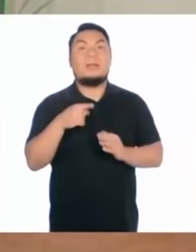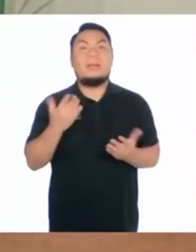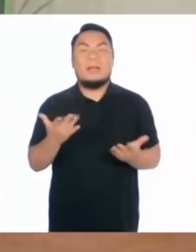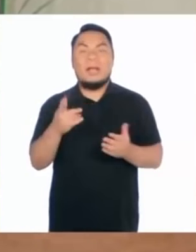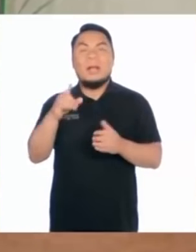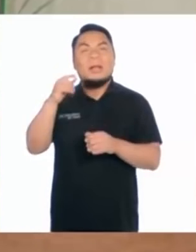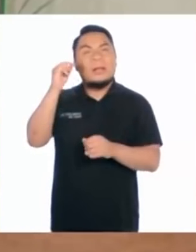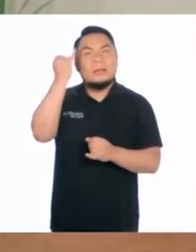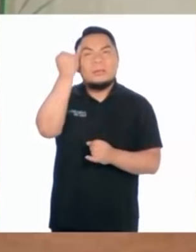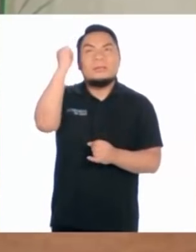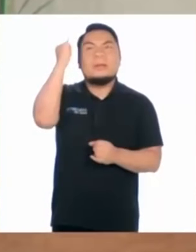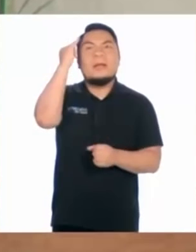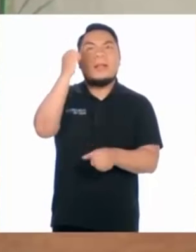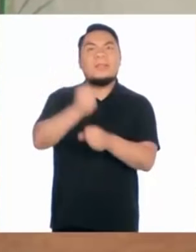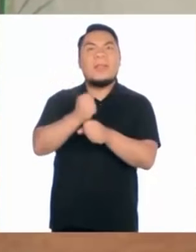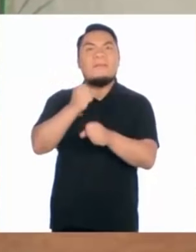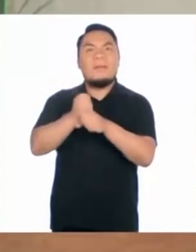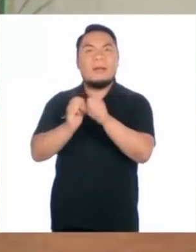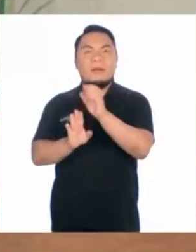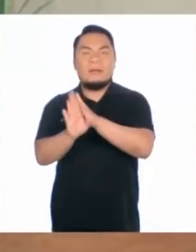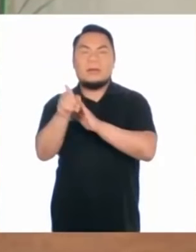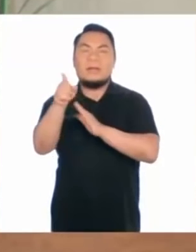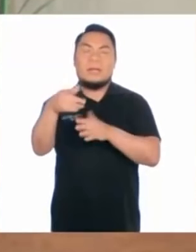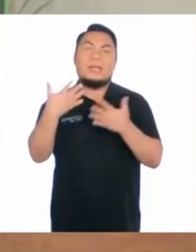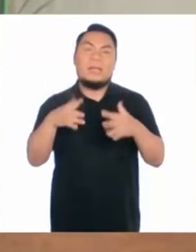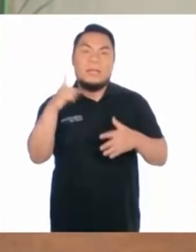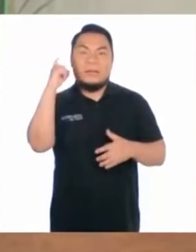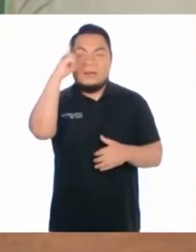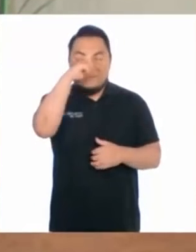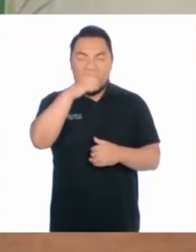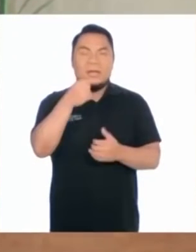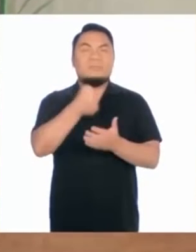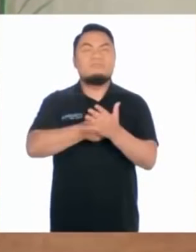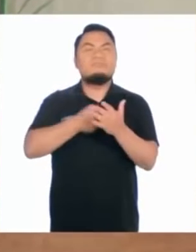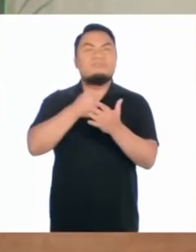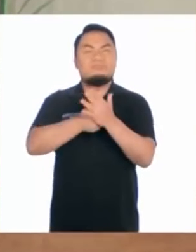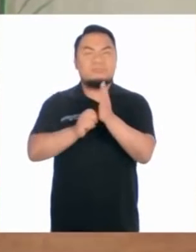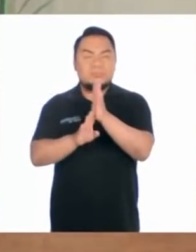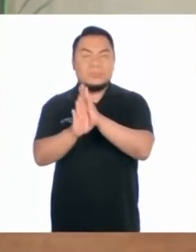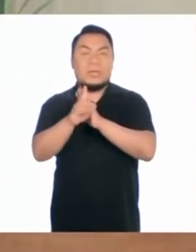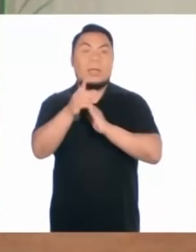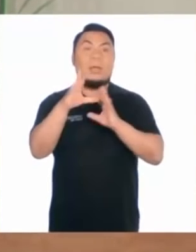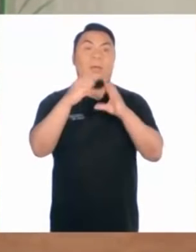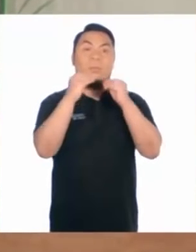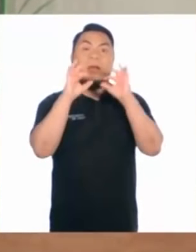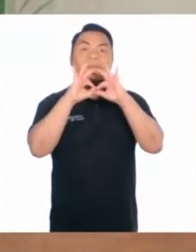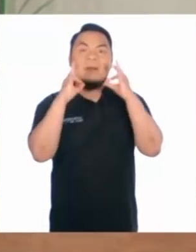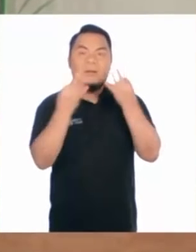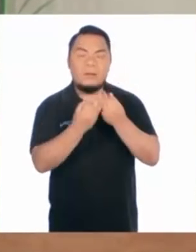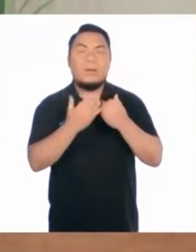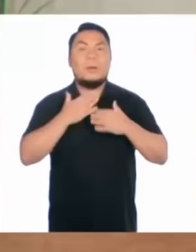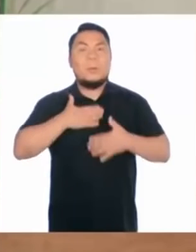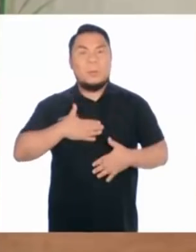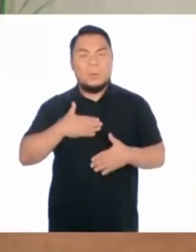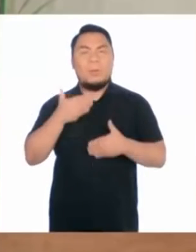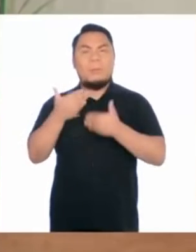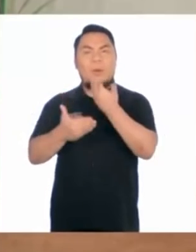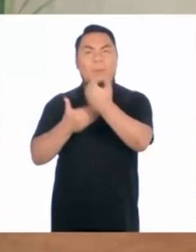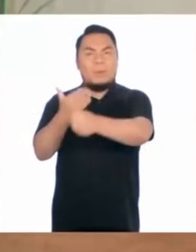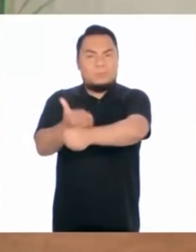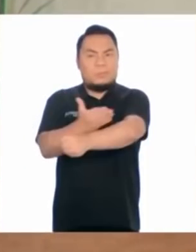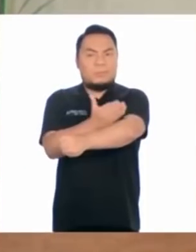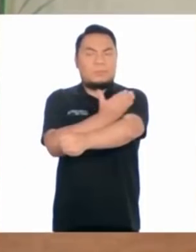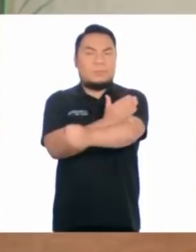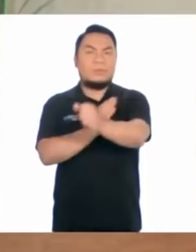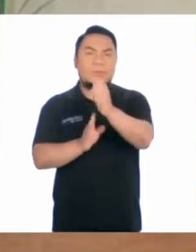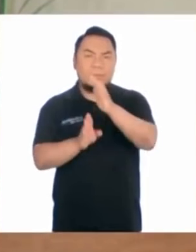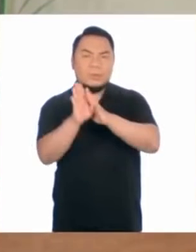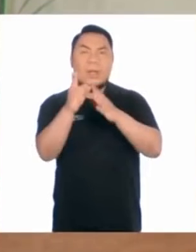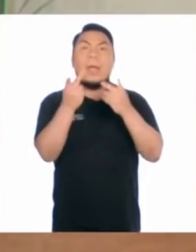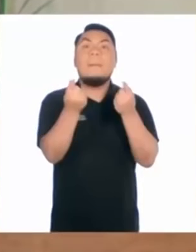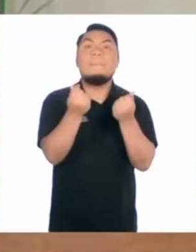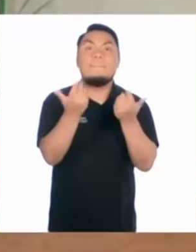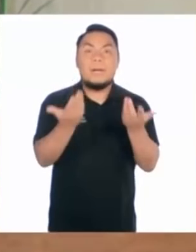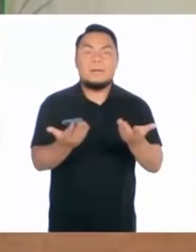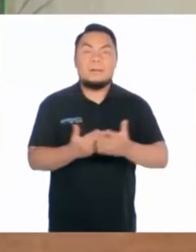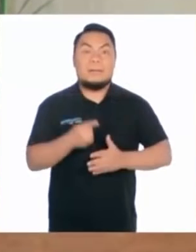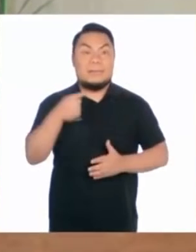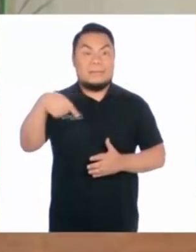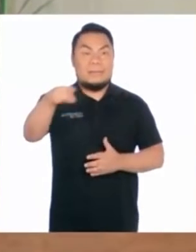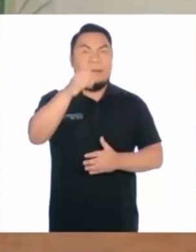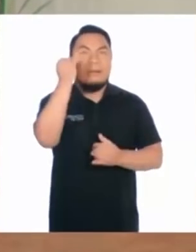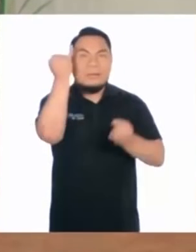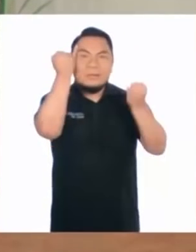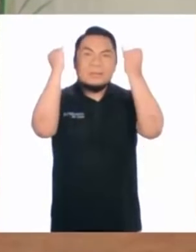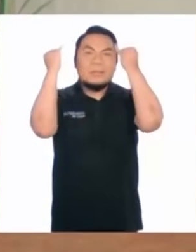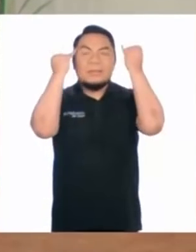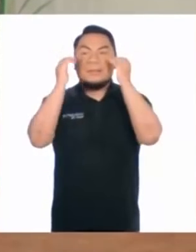emprendimiento se ha vuelto una forma importante de superar la crisis y así muchas familias han logrado salir adelante. Y lo bueno